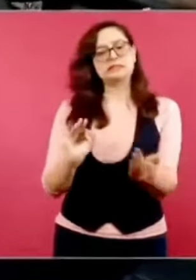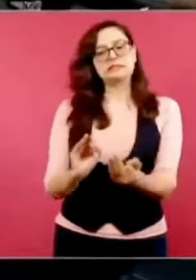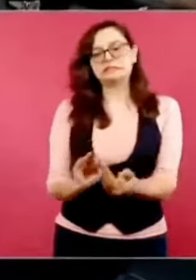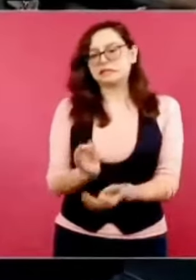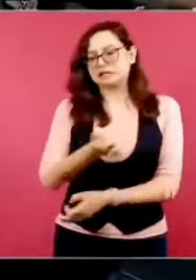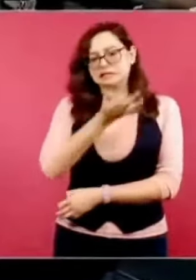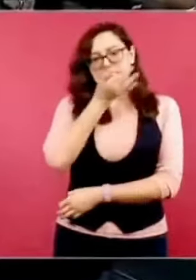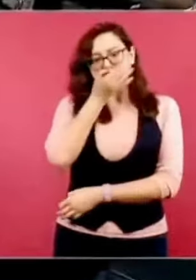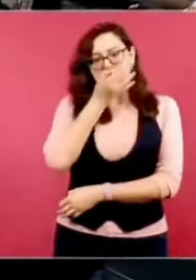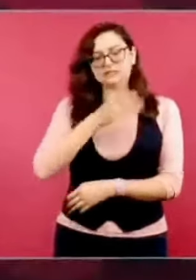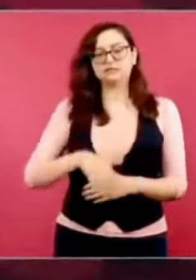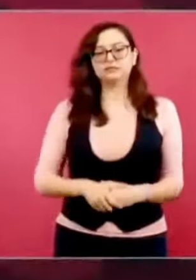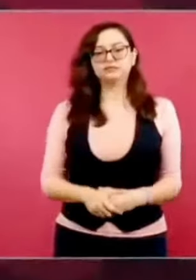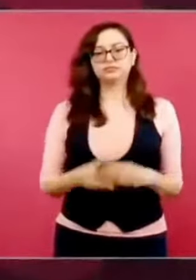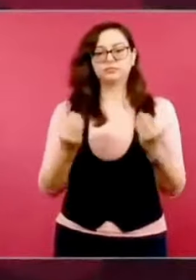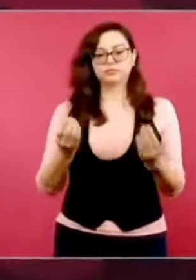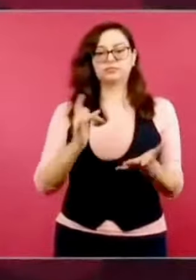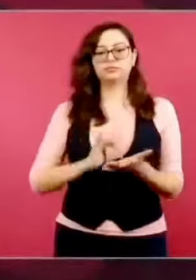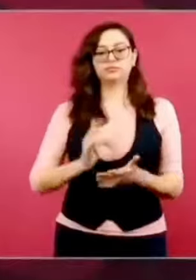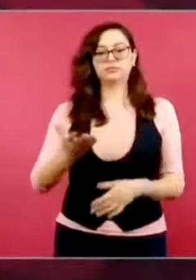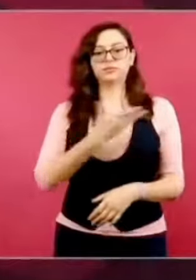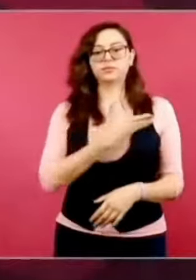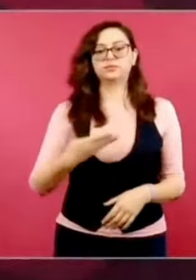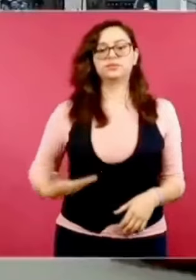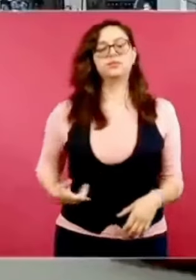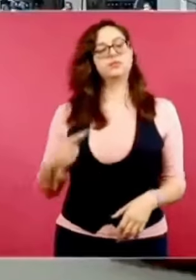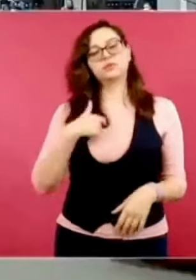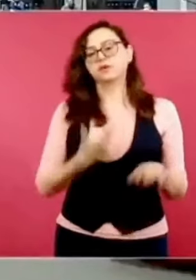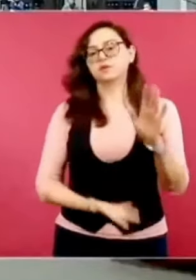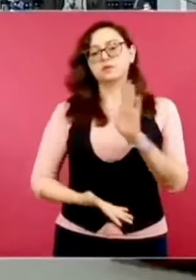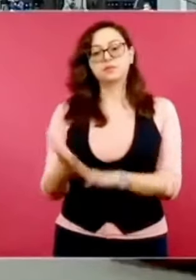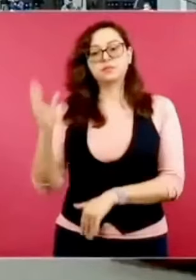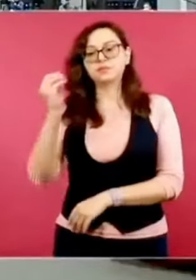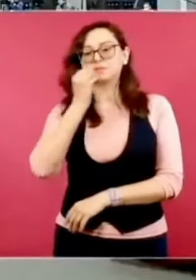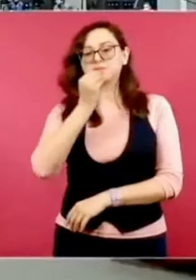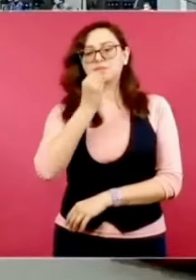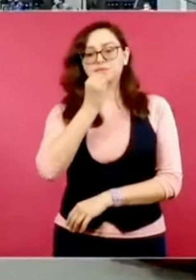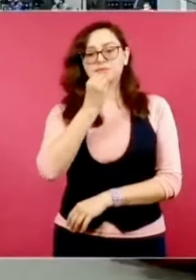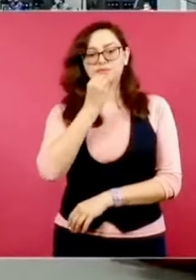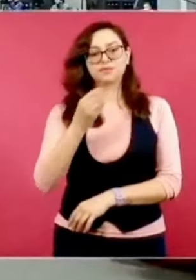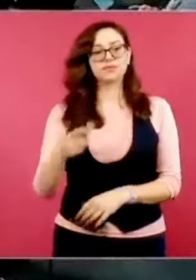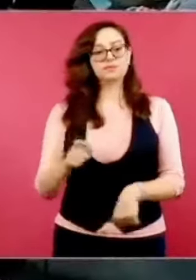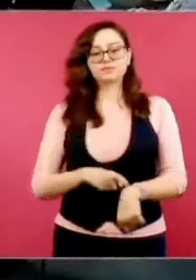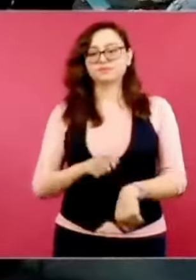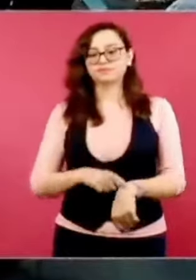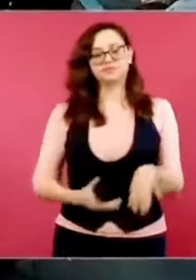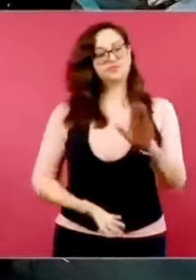falta poco. Muchas gracias, presidente. Vámonos a desayunar ya, a desayunar, ya,